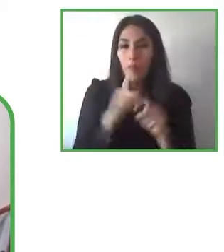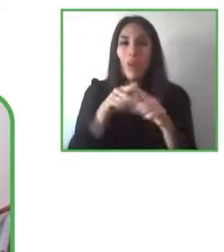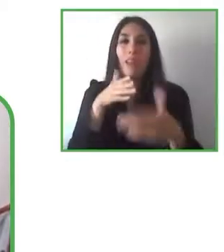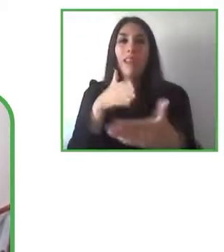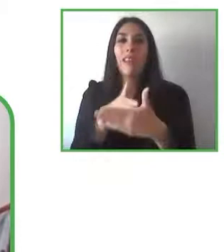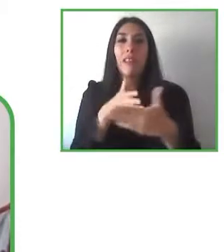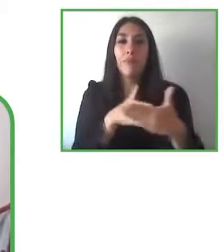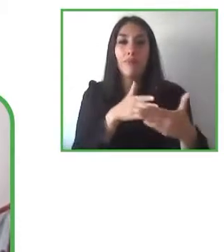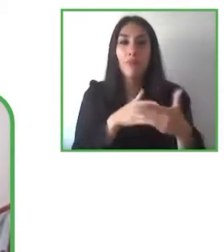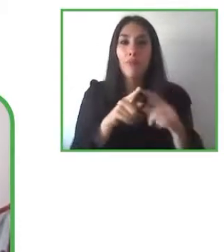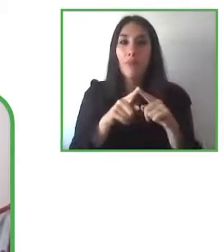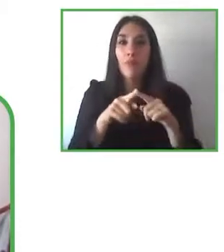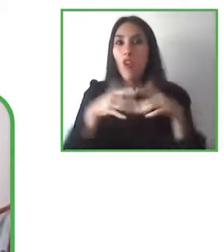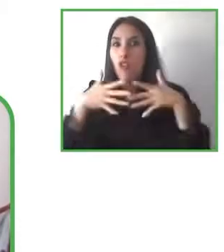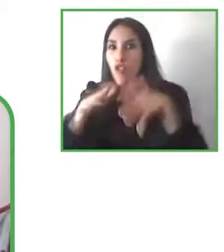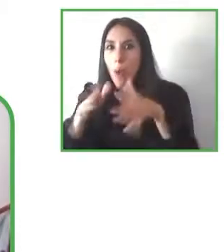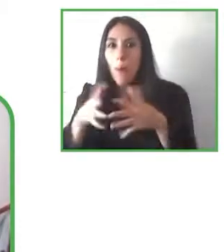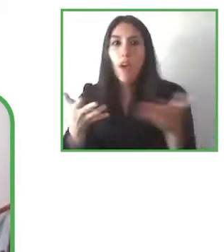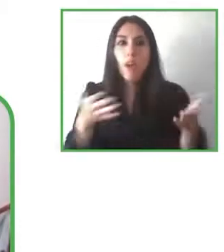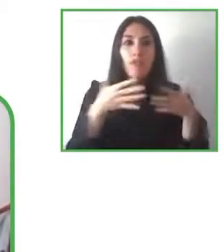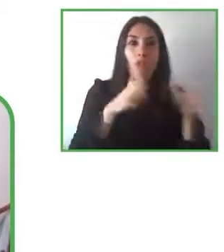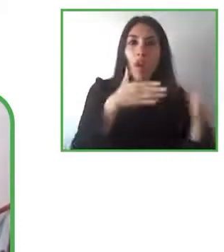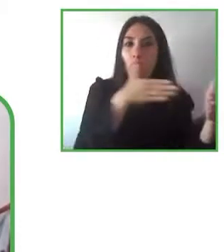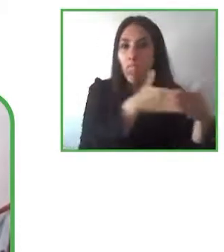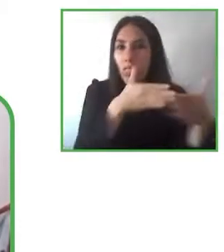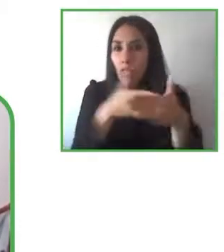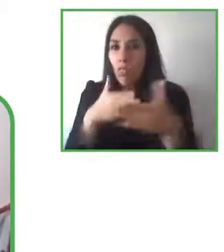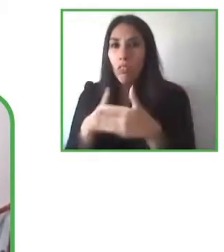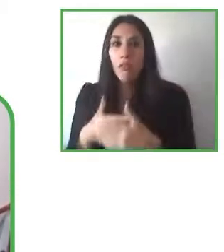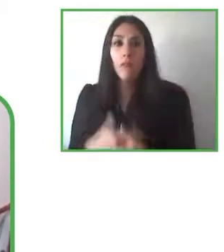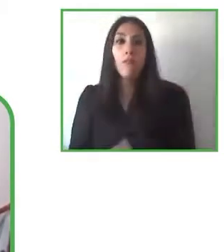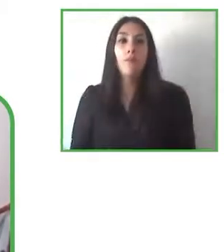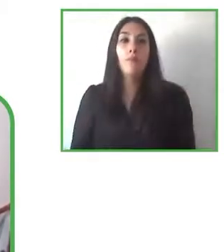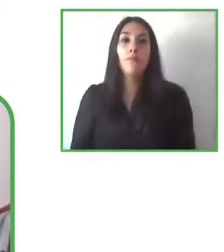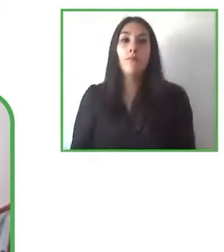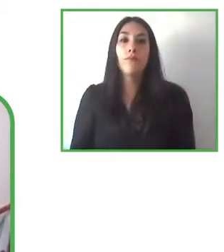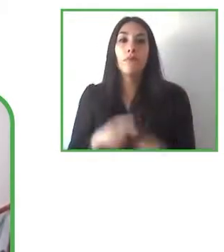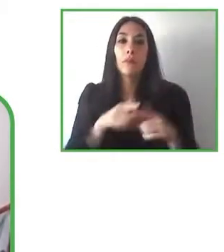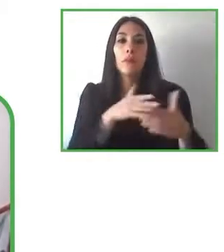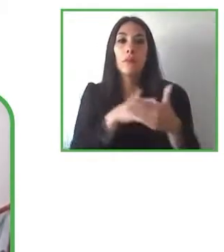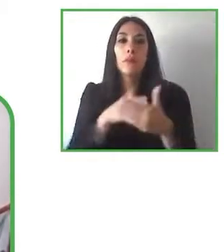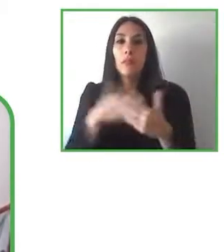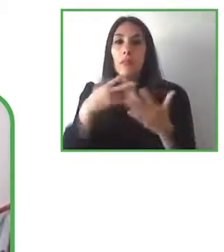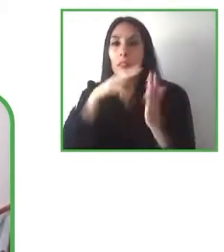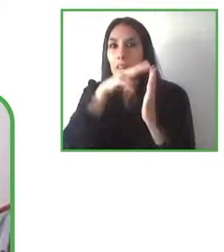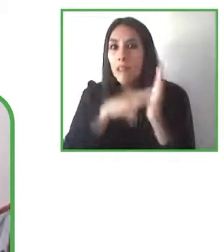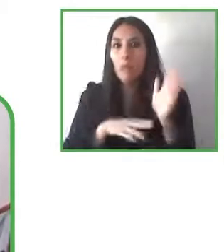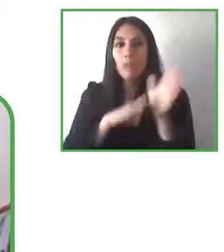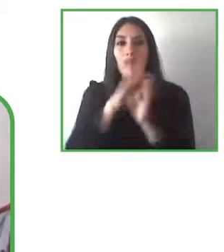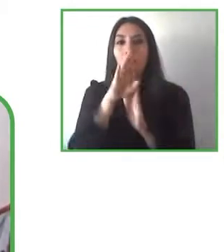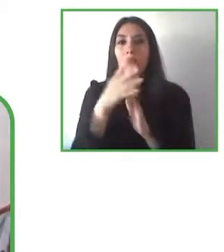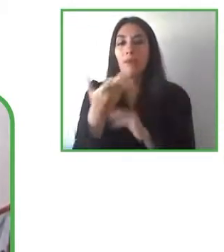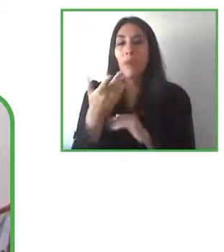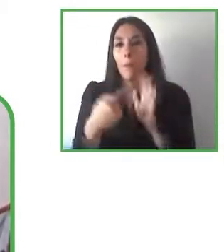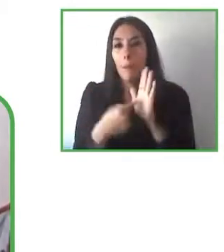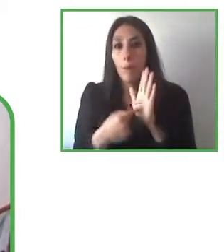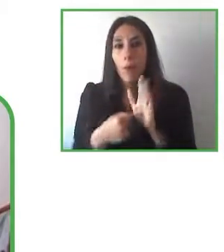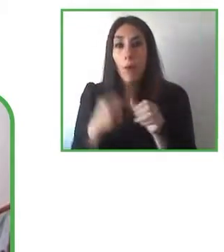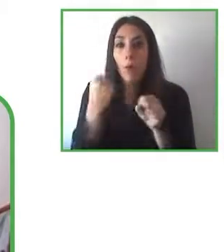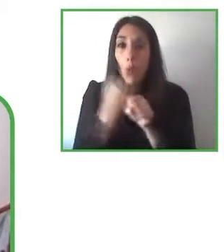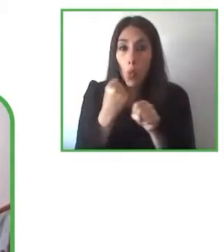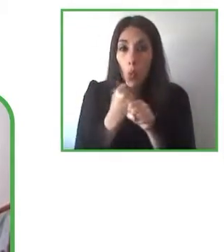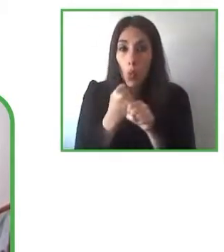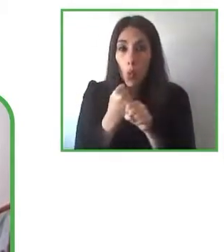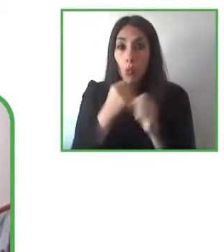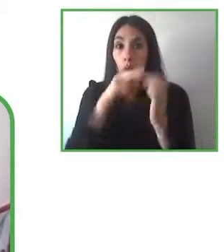limitaciones en el desarrollo de la lectura como por ejemplo entonces el trabajo con el texto fácil, la adaptación de los textos